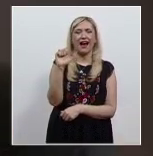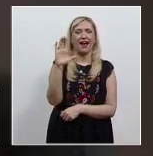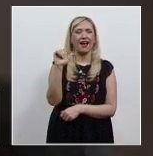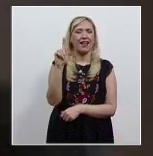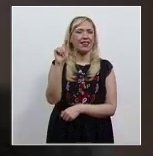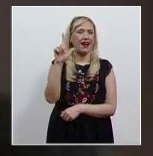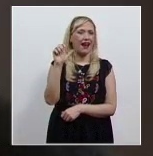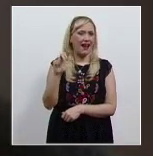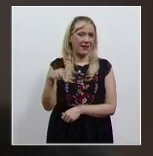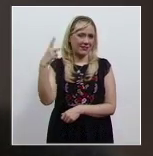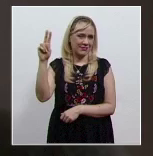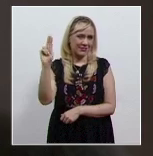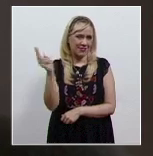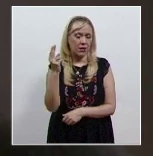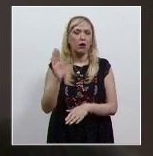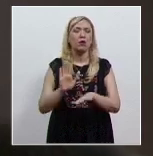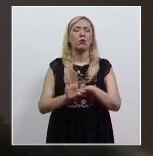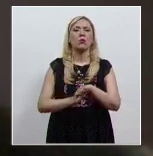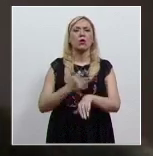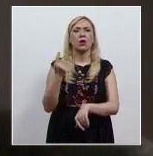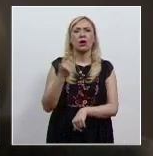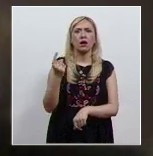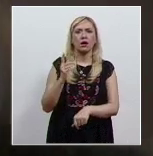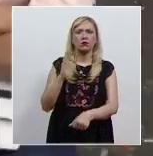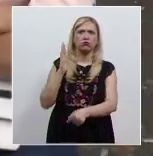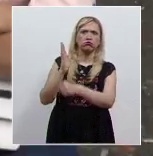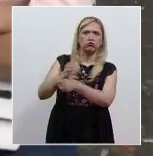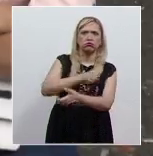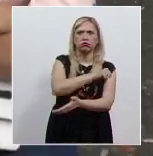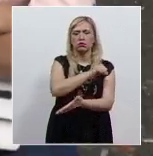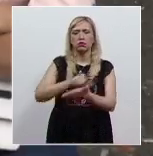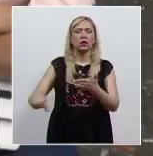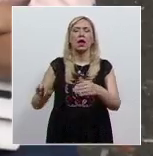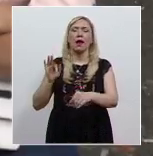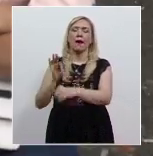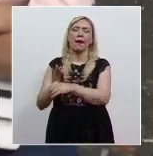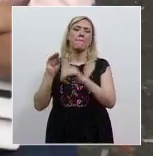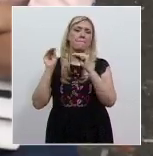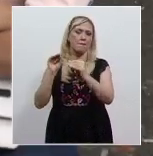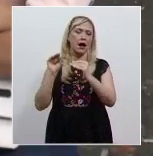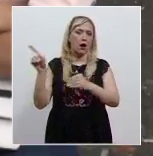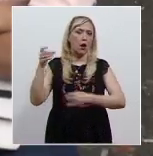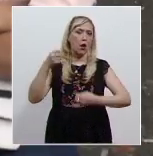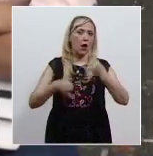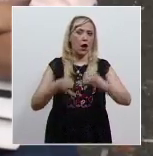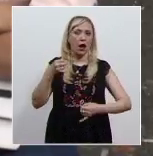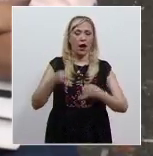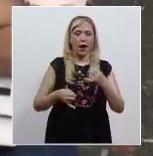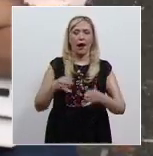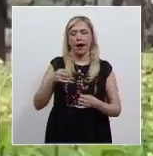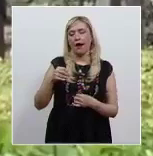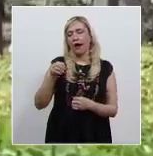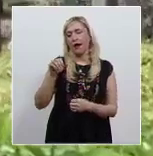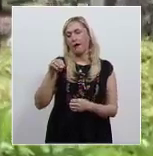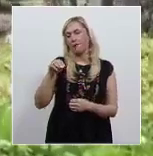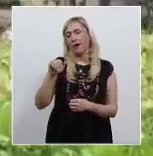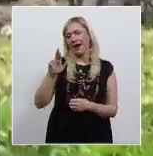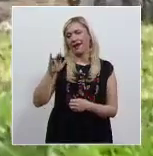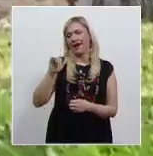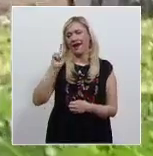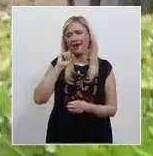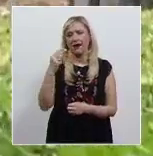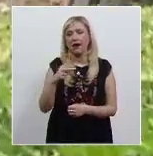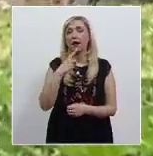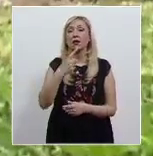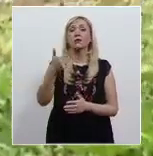proyecto de la magistrada Julia María del Carmen García González precisa que además de amparar al alumno, quien fue suspendido